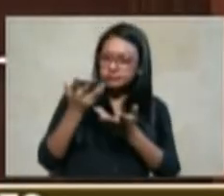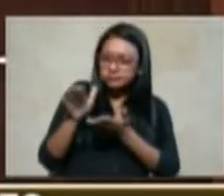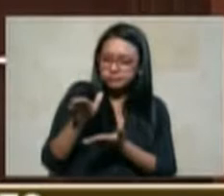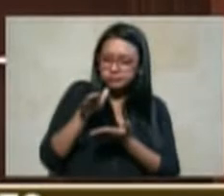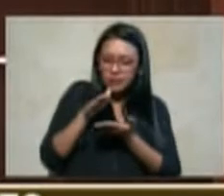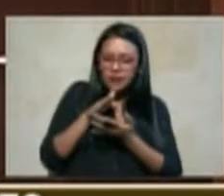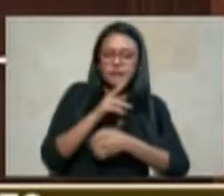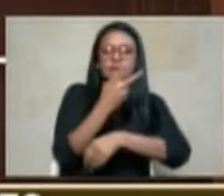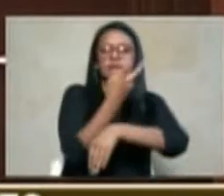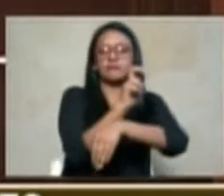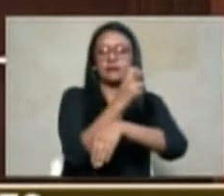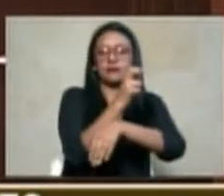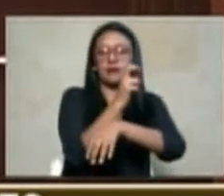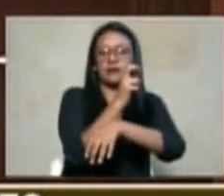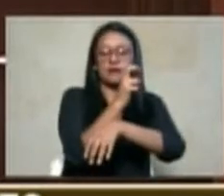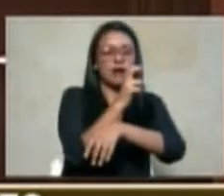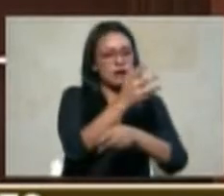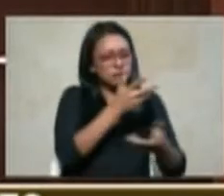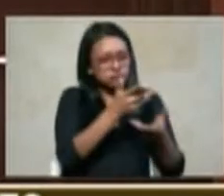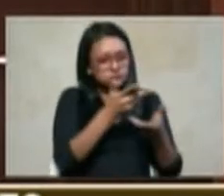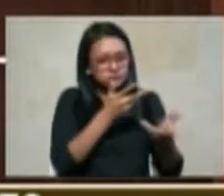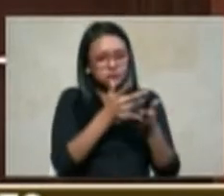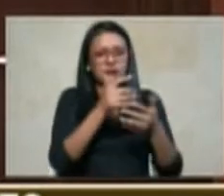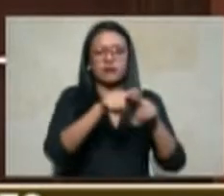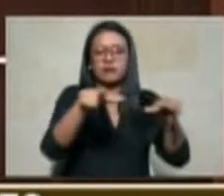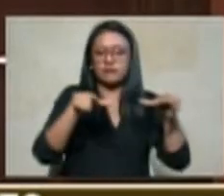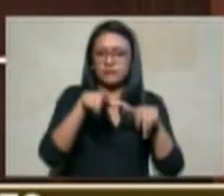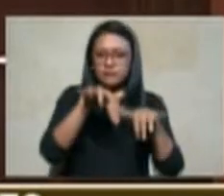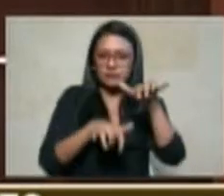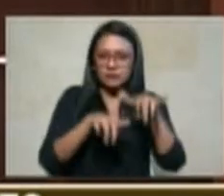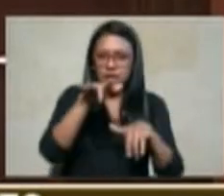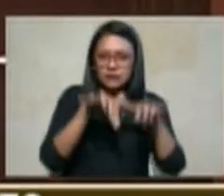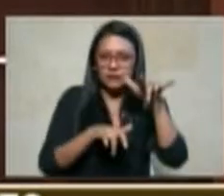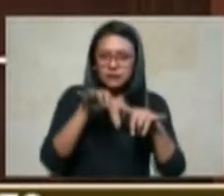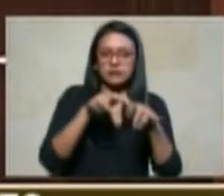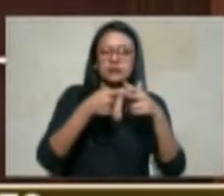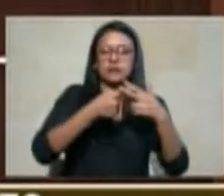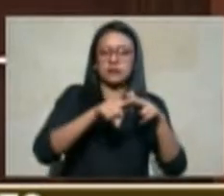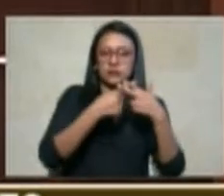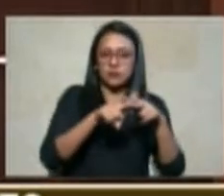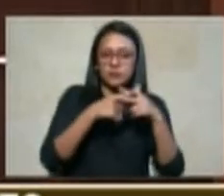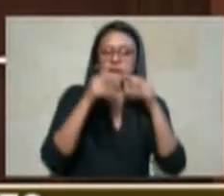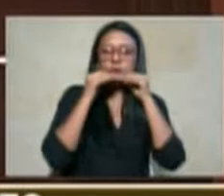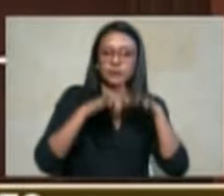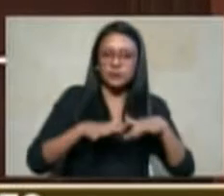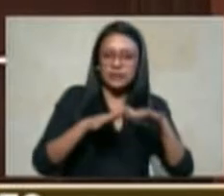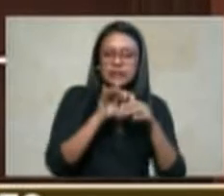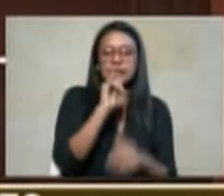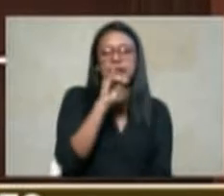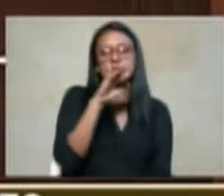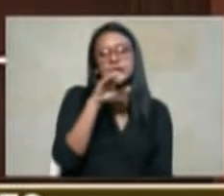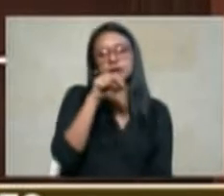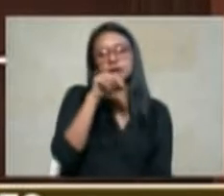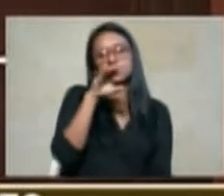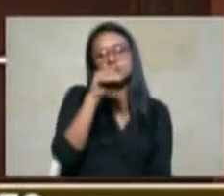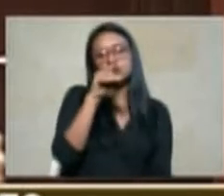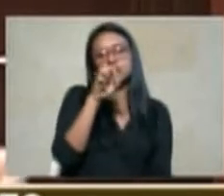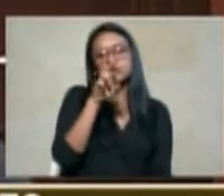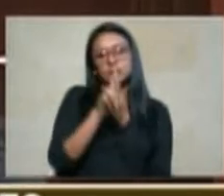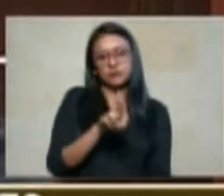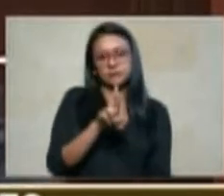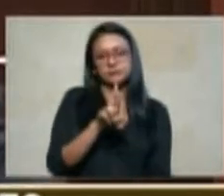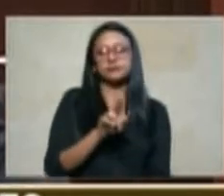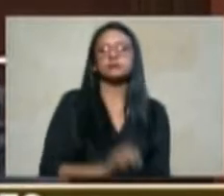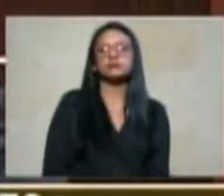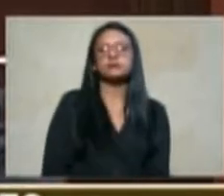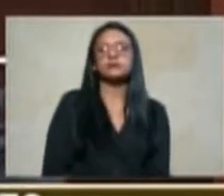desde las oficinas de instrumentos públicos del INCODER desde el IGAC y de varias entidades del